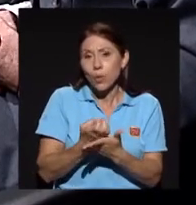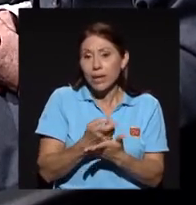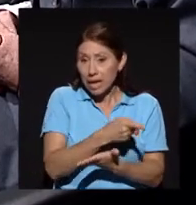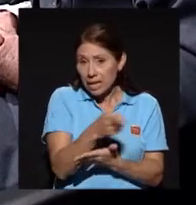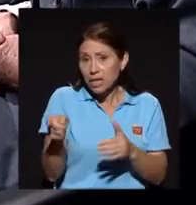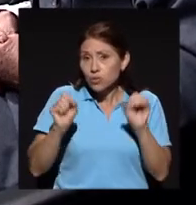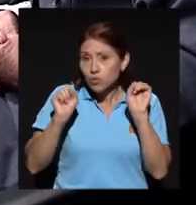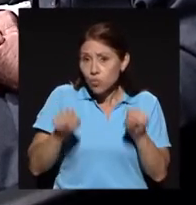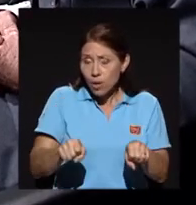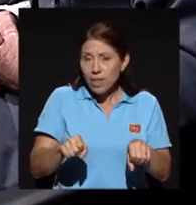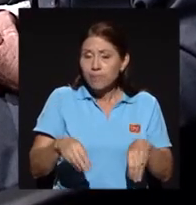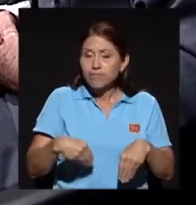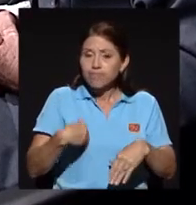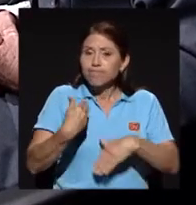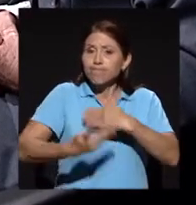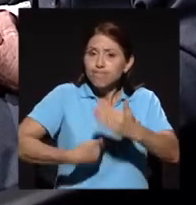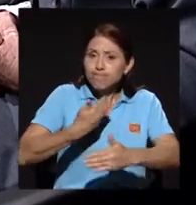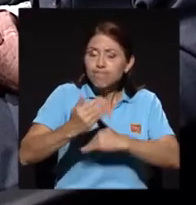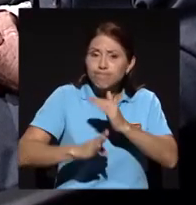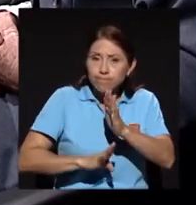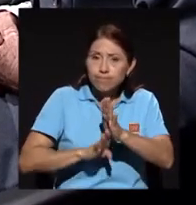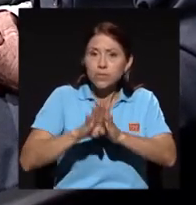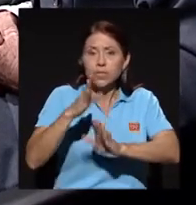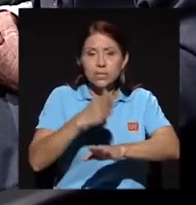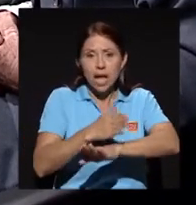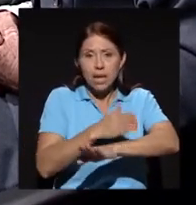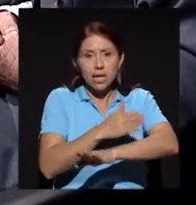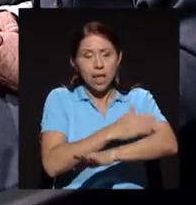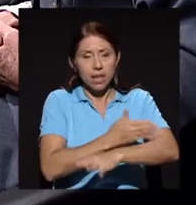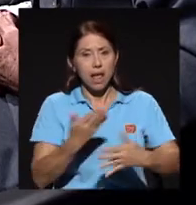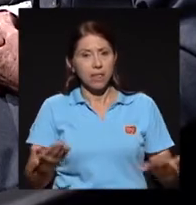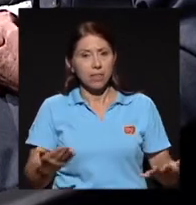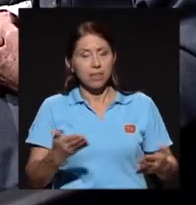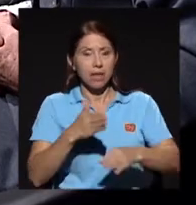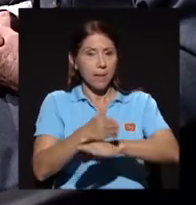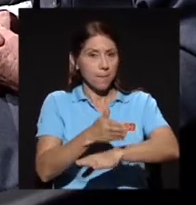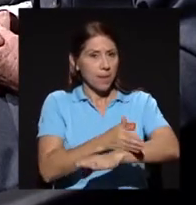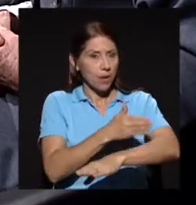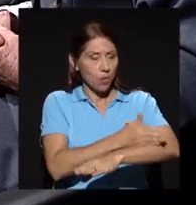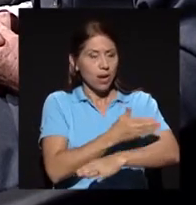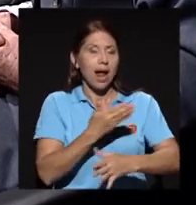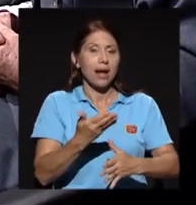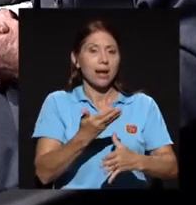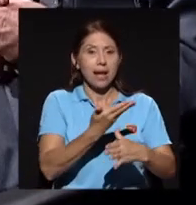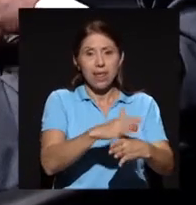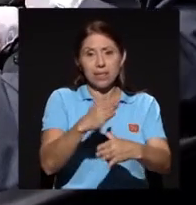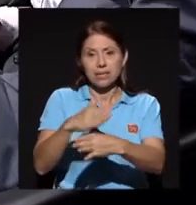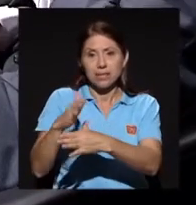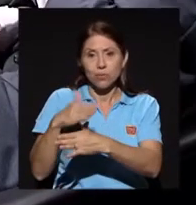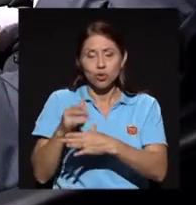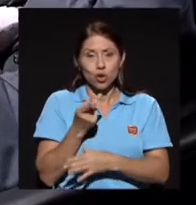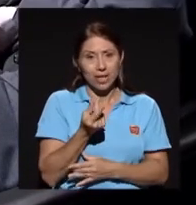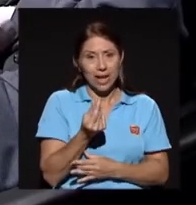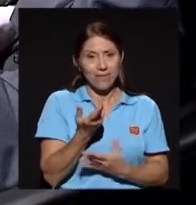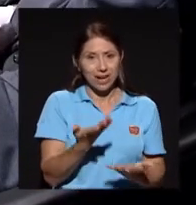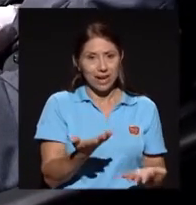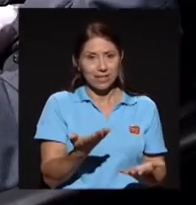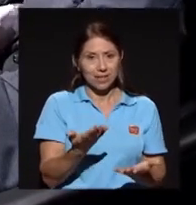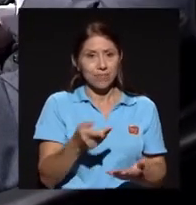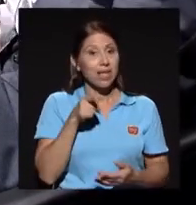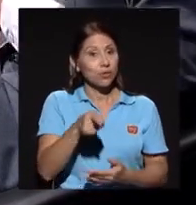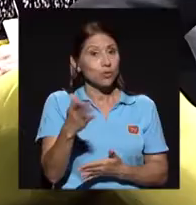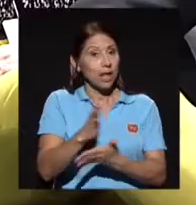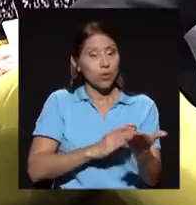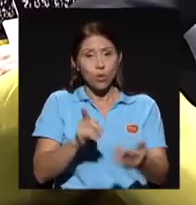posibilidades de salir adelante, de mejorar la distribución de la riqueza y es algo que no tenemos que